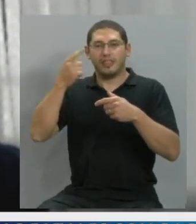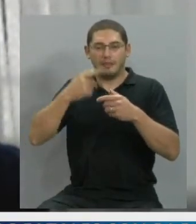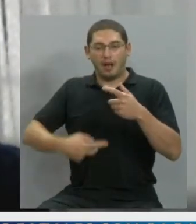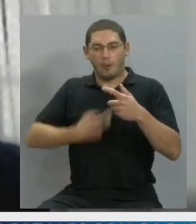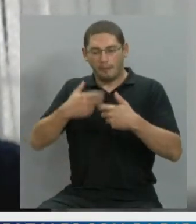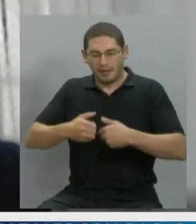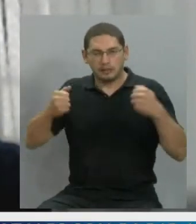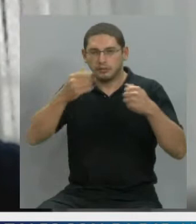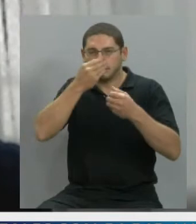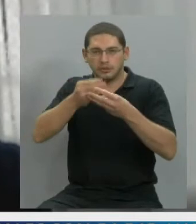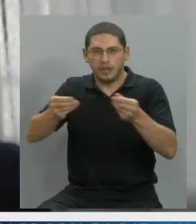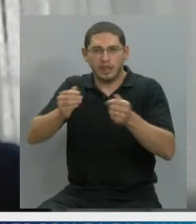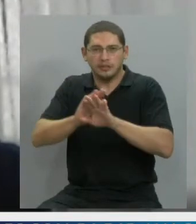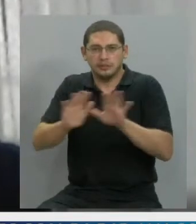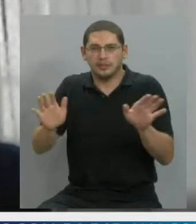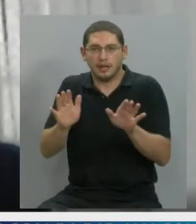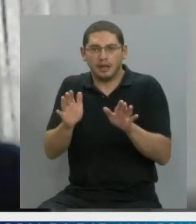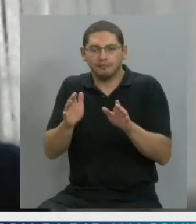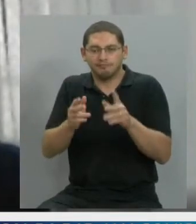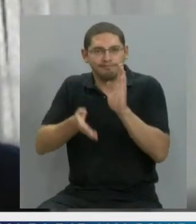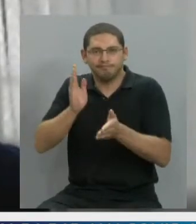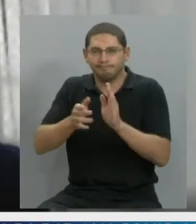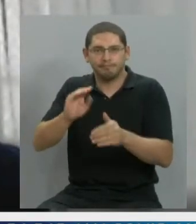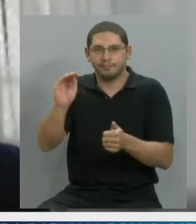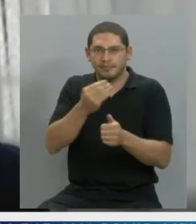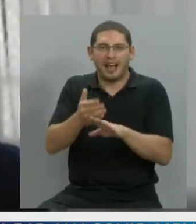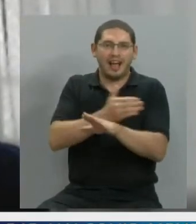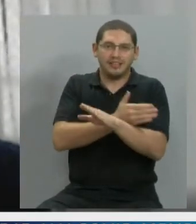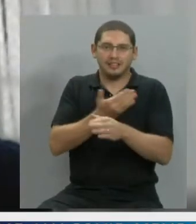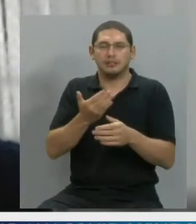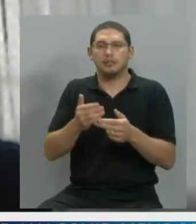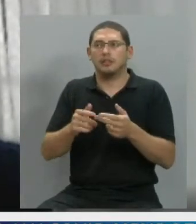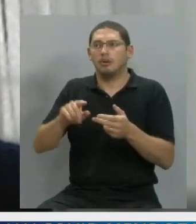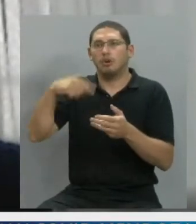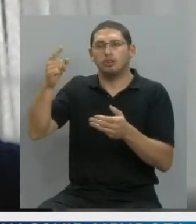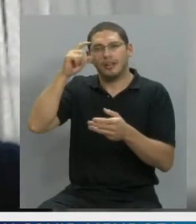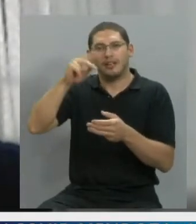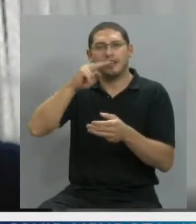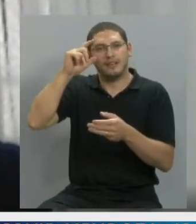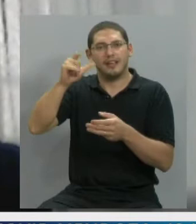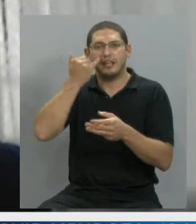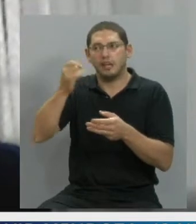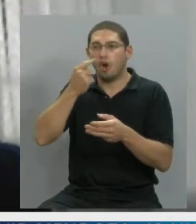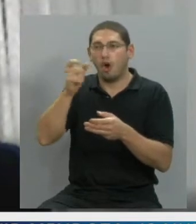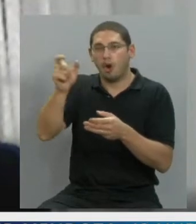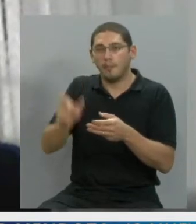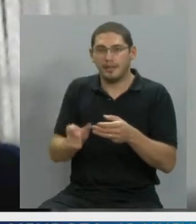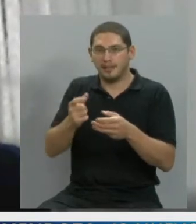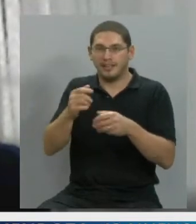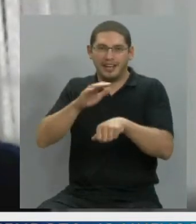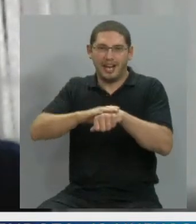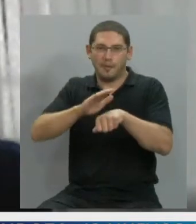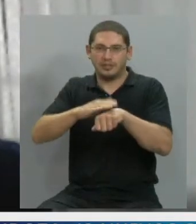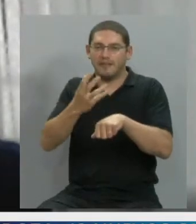Tenemos también, en el caso de Belín Cerantes, un anestesista de 81 años.